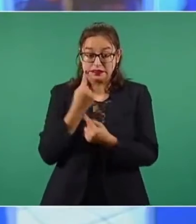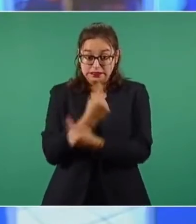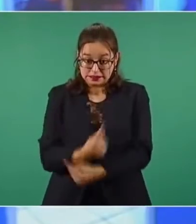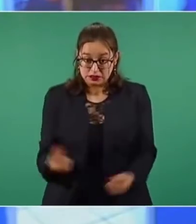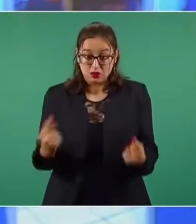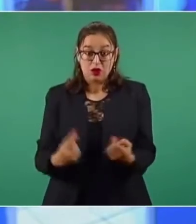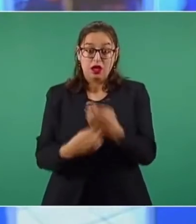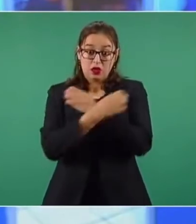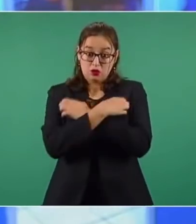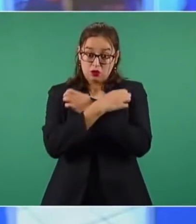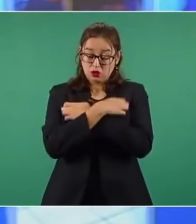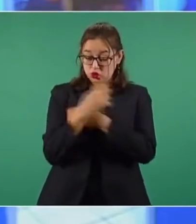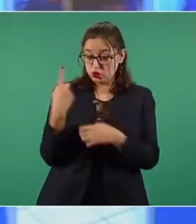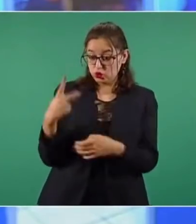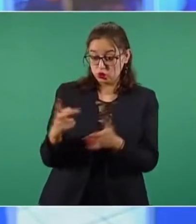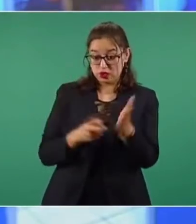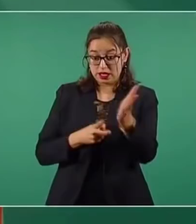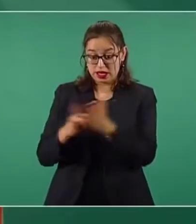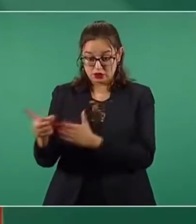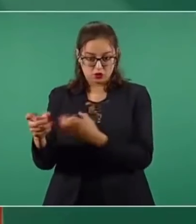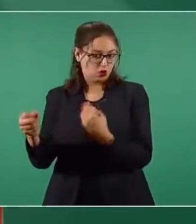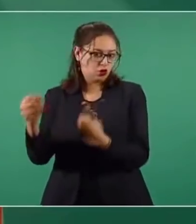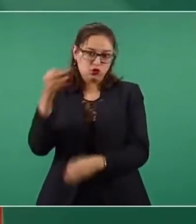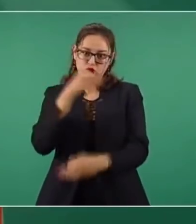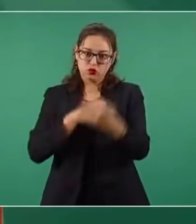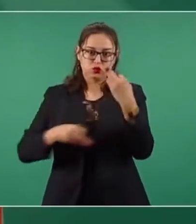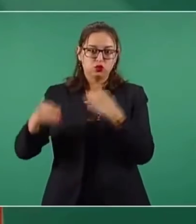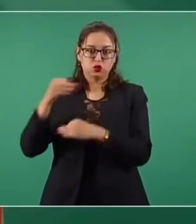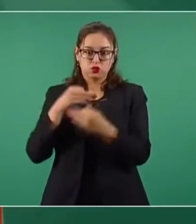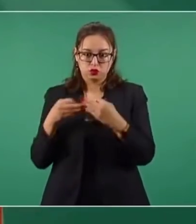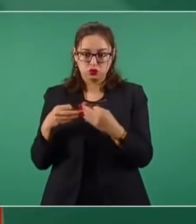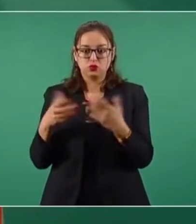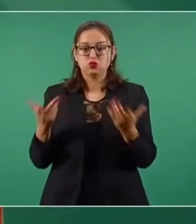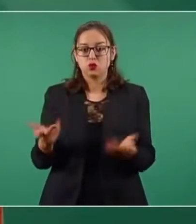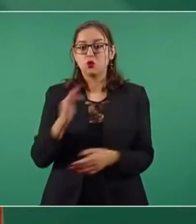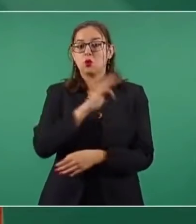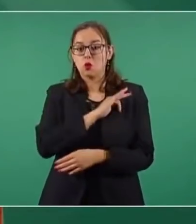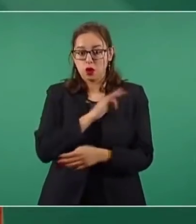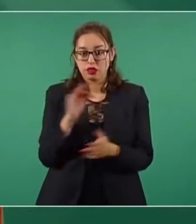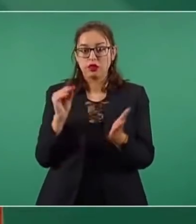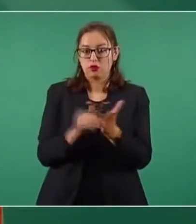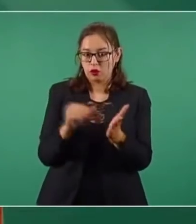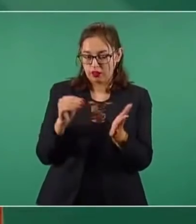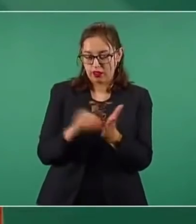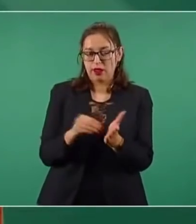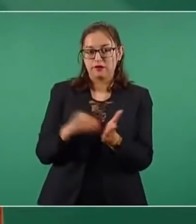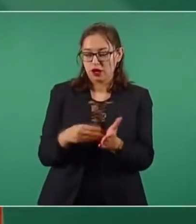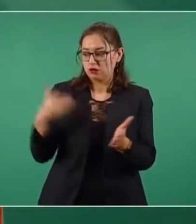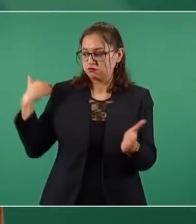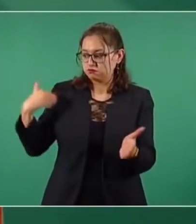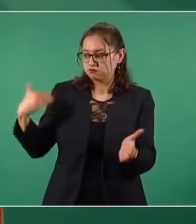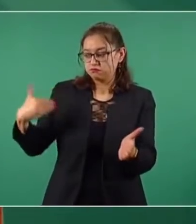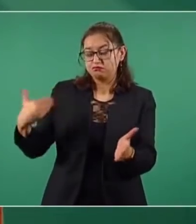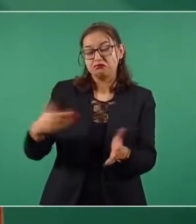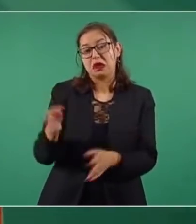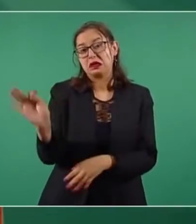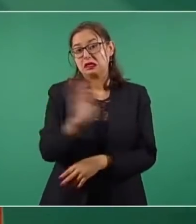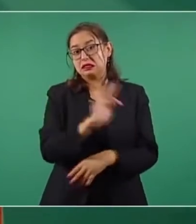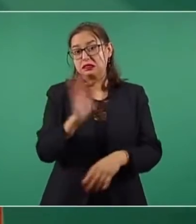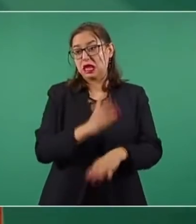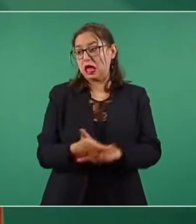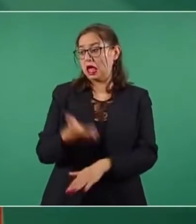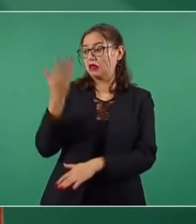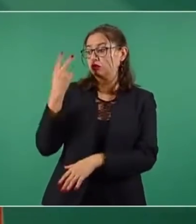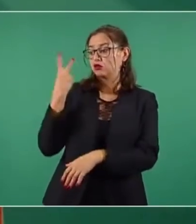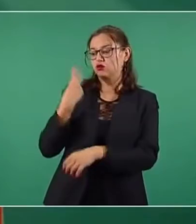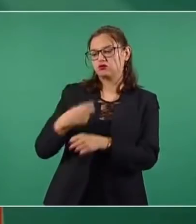a la educación se amplió el proceso de inscripción. Recordemos que si yo como padre de familia determiné no mandar a mi hijo a